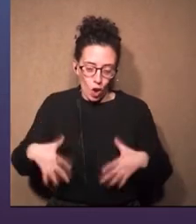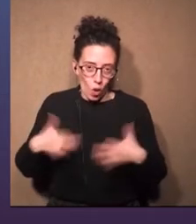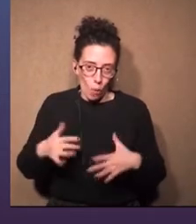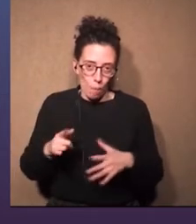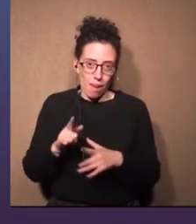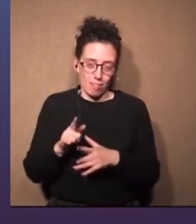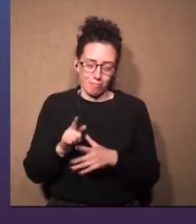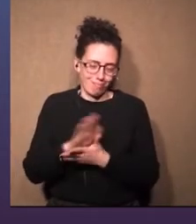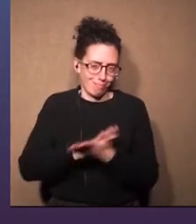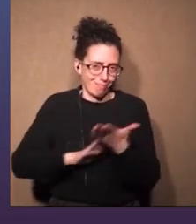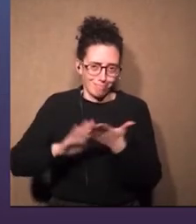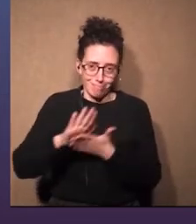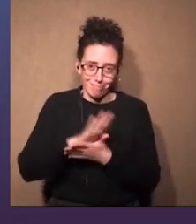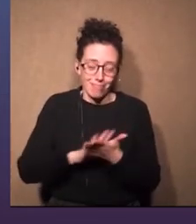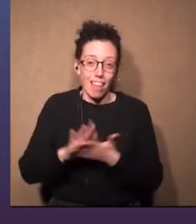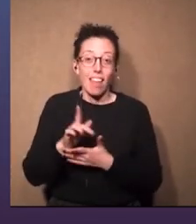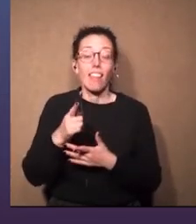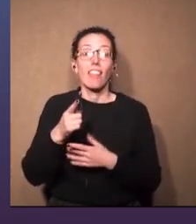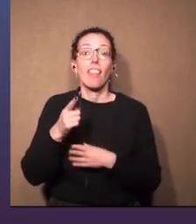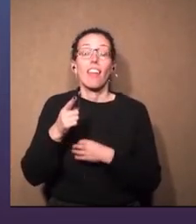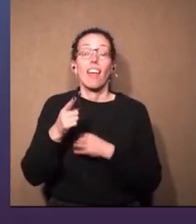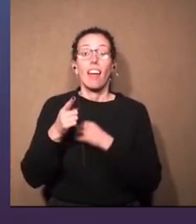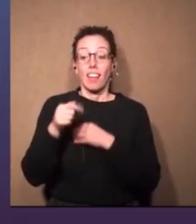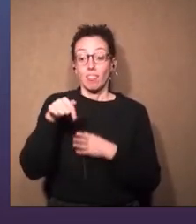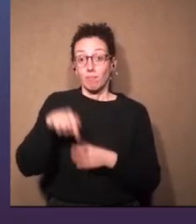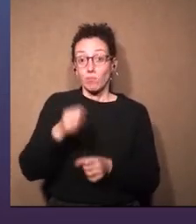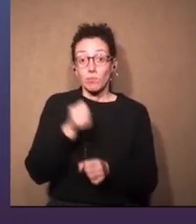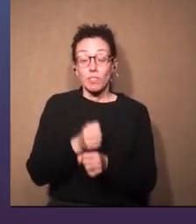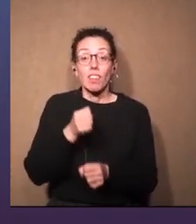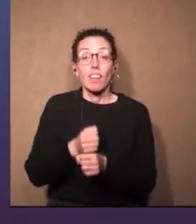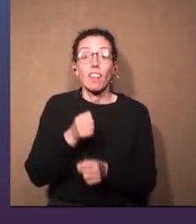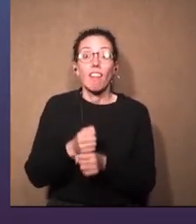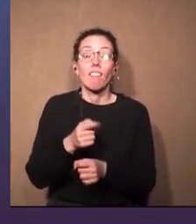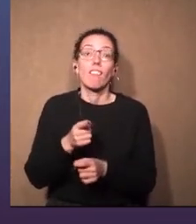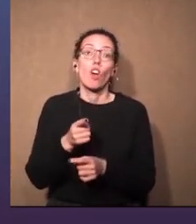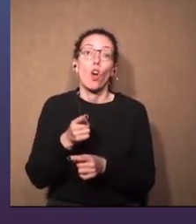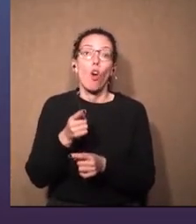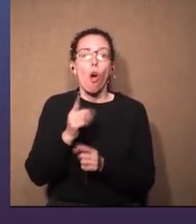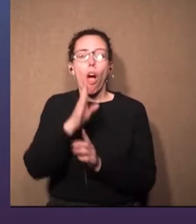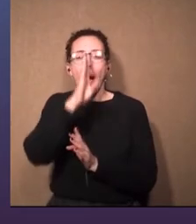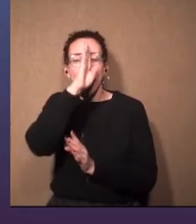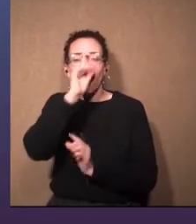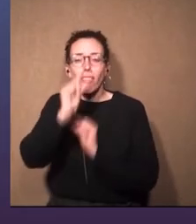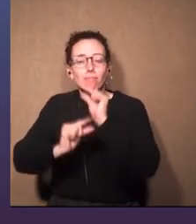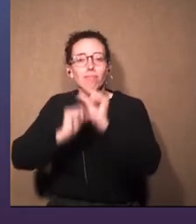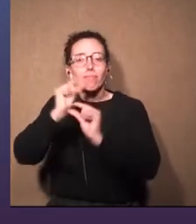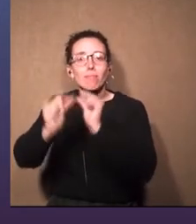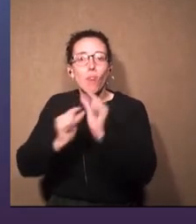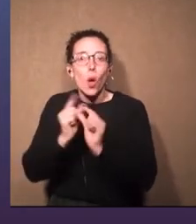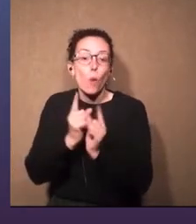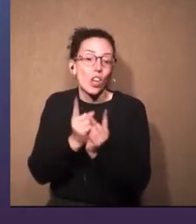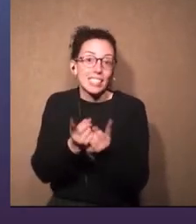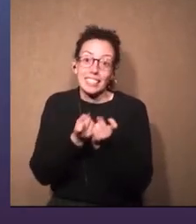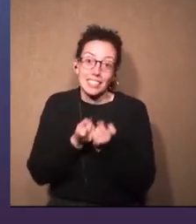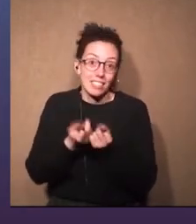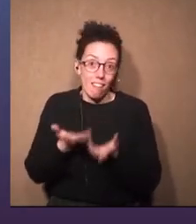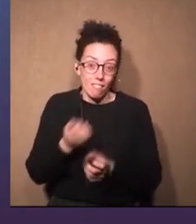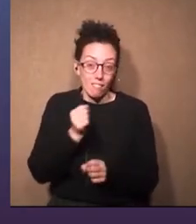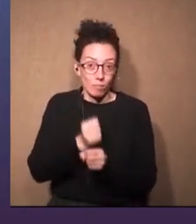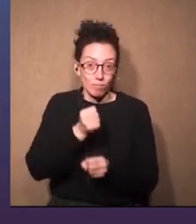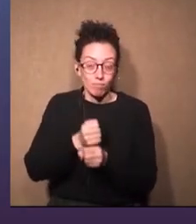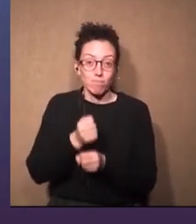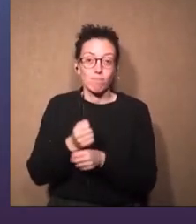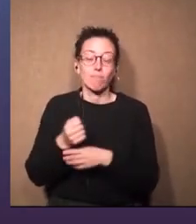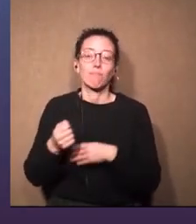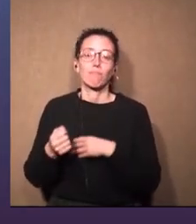muñecas, no, el oficio este lo fui aprendiendo por necesidad.